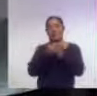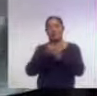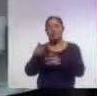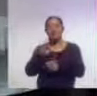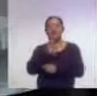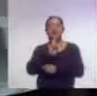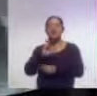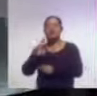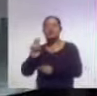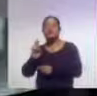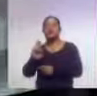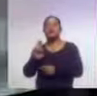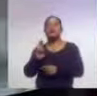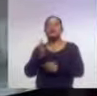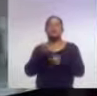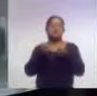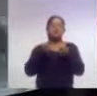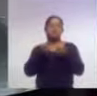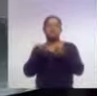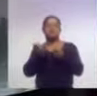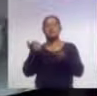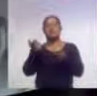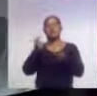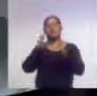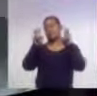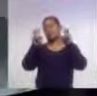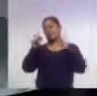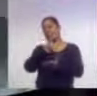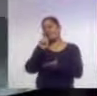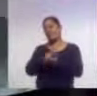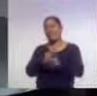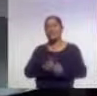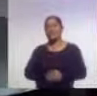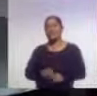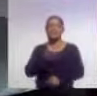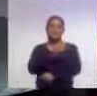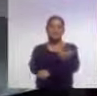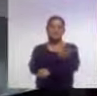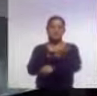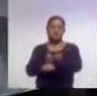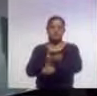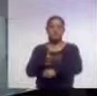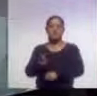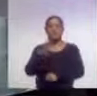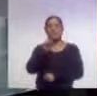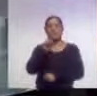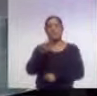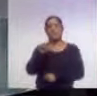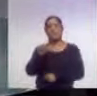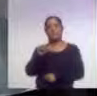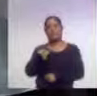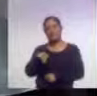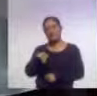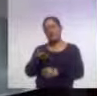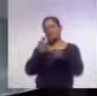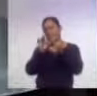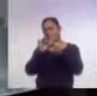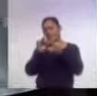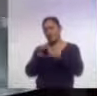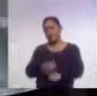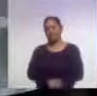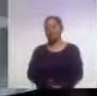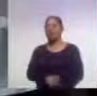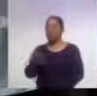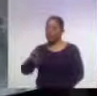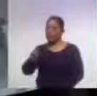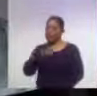solución de controversias en materia penal. Mi compañero Adam Morales tiene todos los detalles y a quien saludo